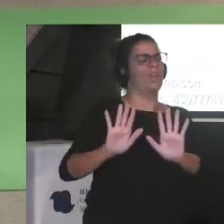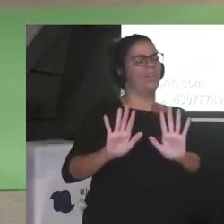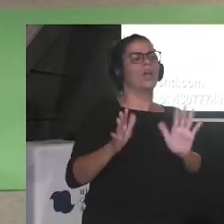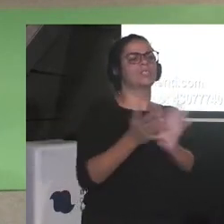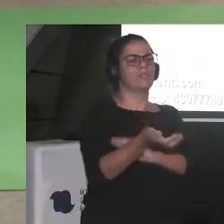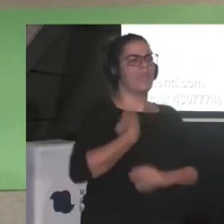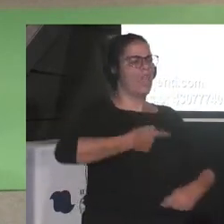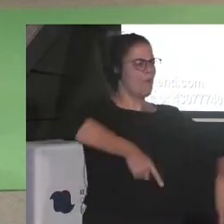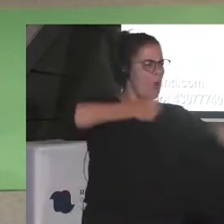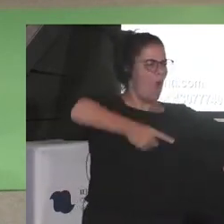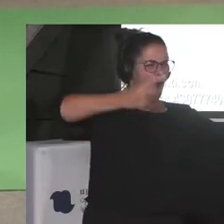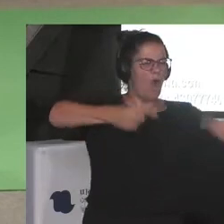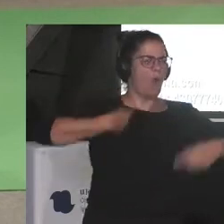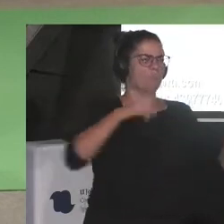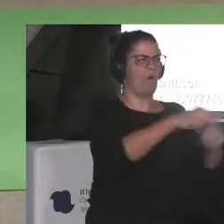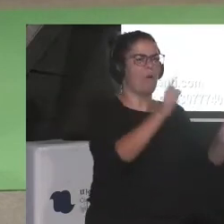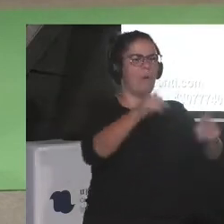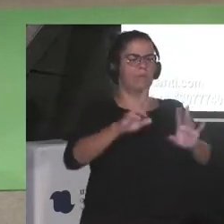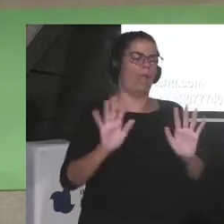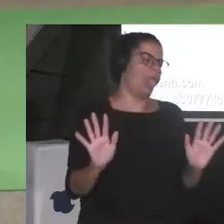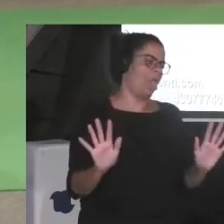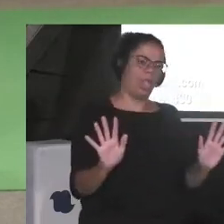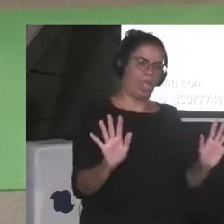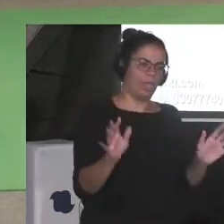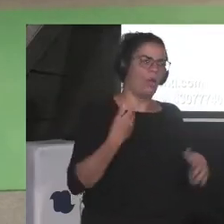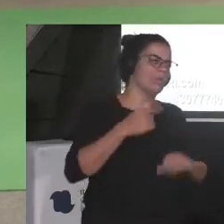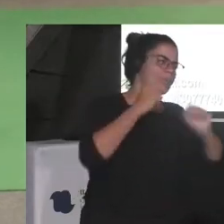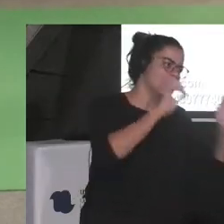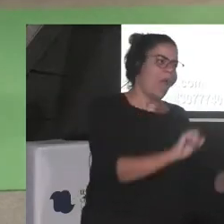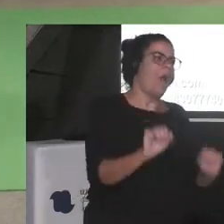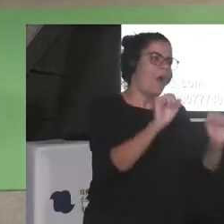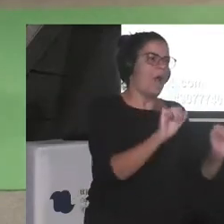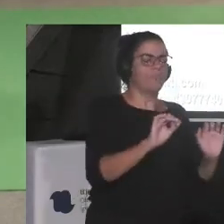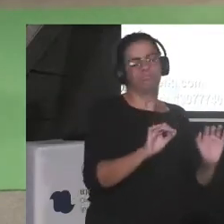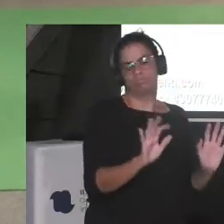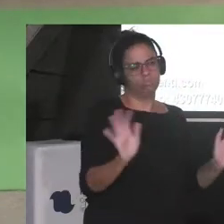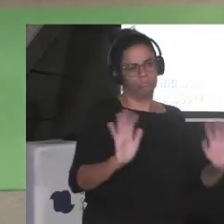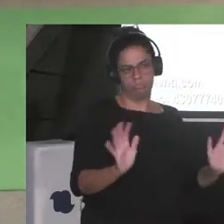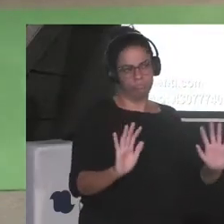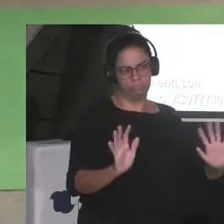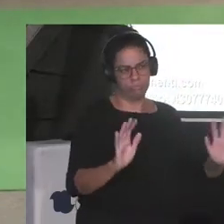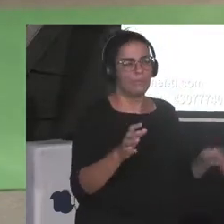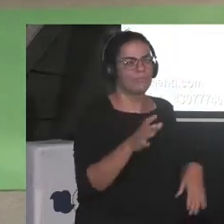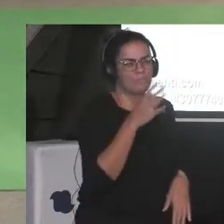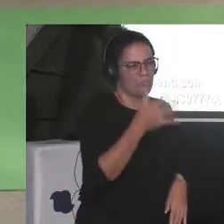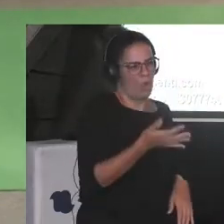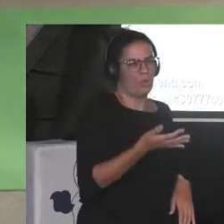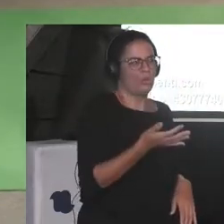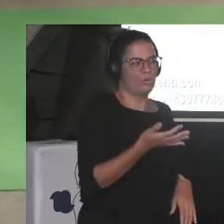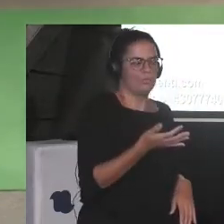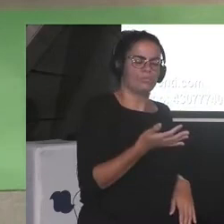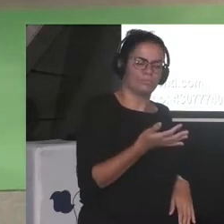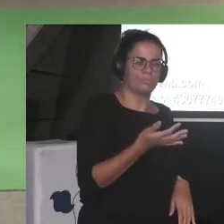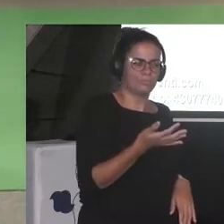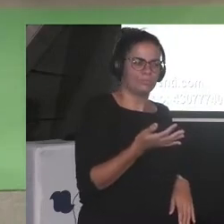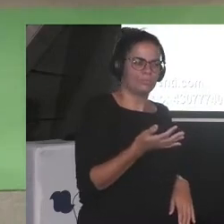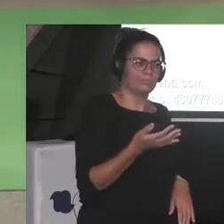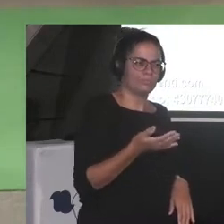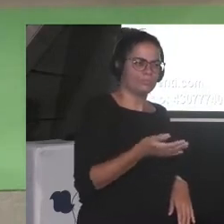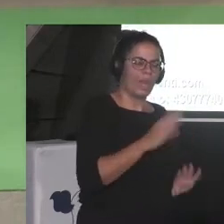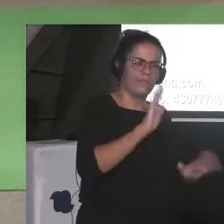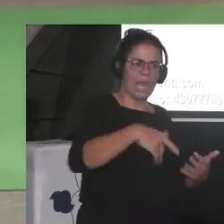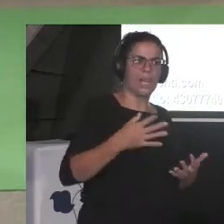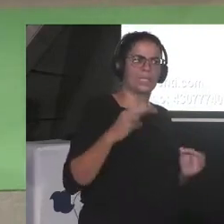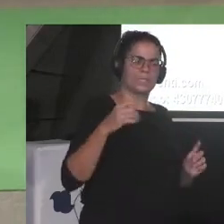salimos a cancelar a todo el mundo ni a defender a todo porque realmente eso eso tiene un impacto y un acoso y una